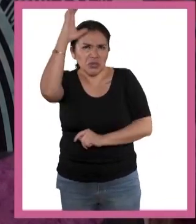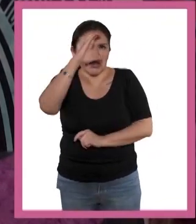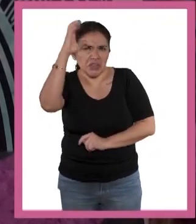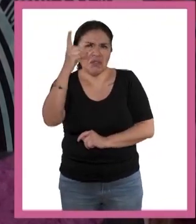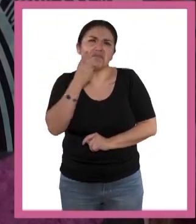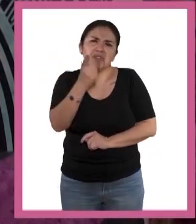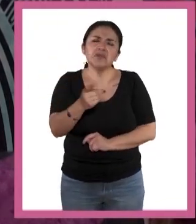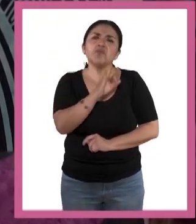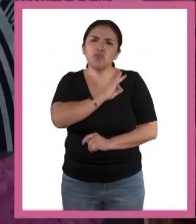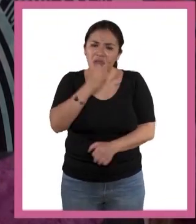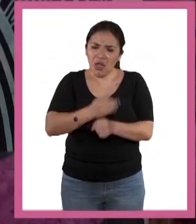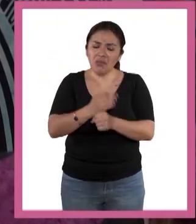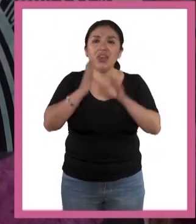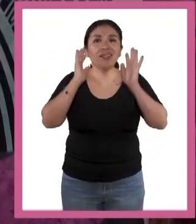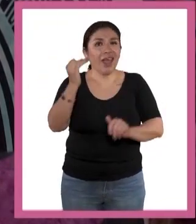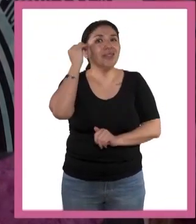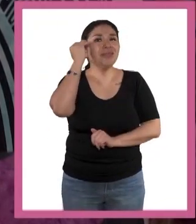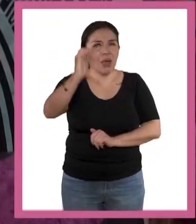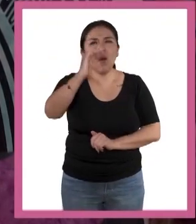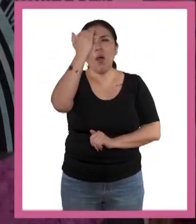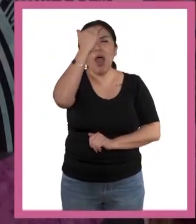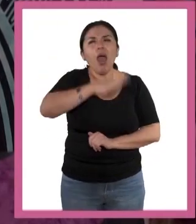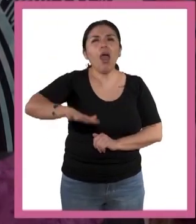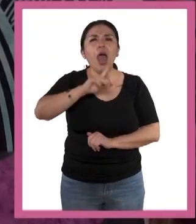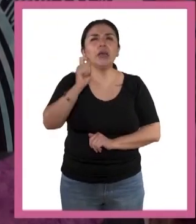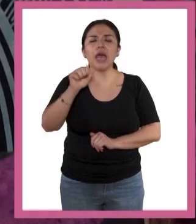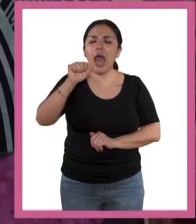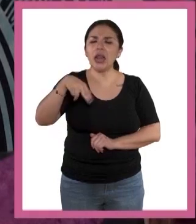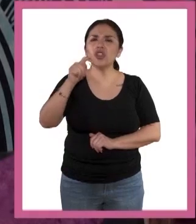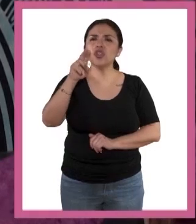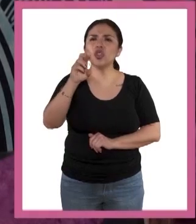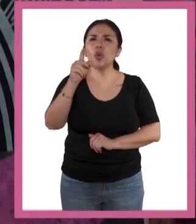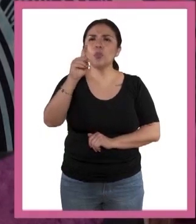proponen que estamos ya viviendo en la era conocida como antropoceno.